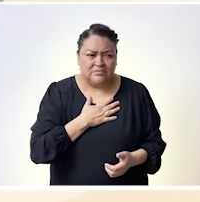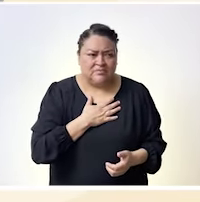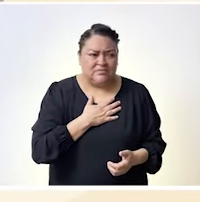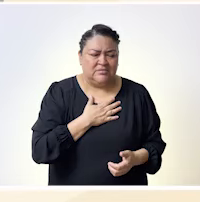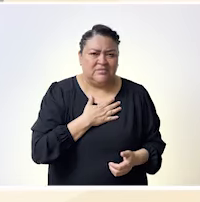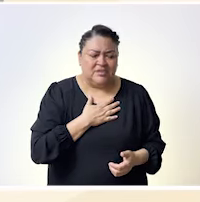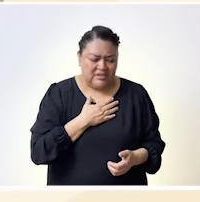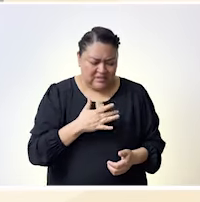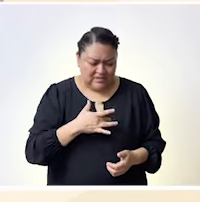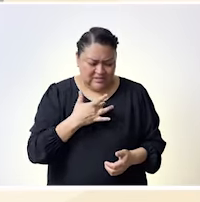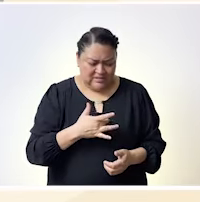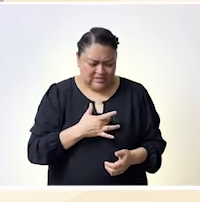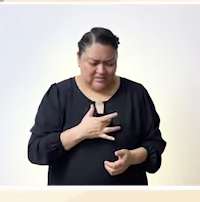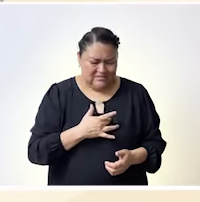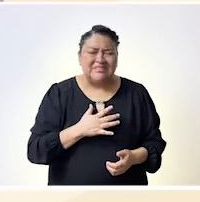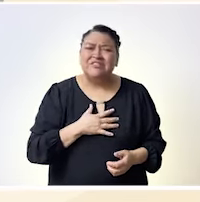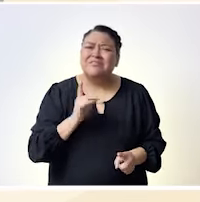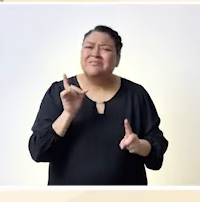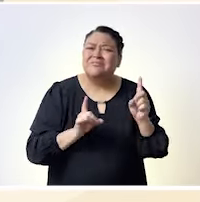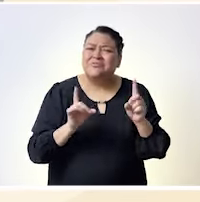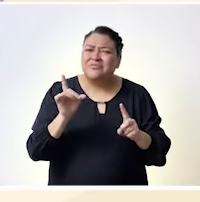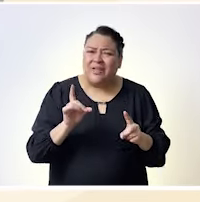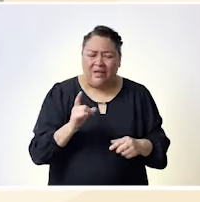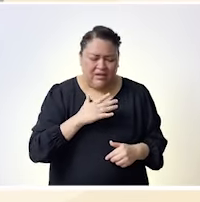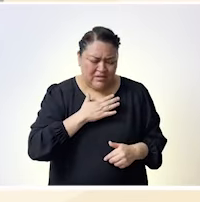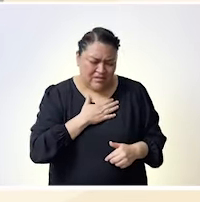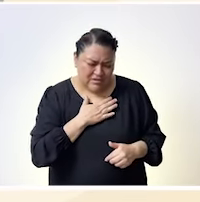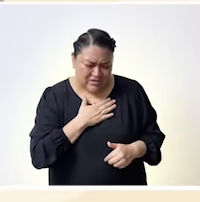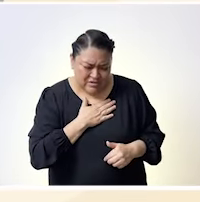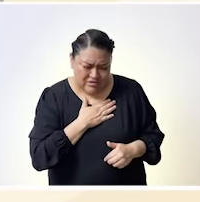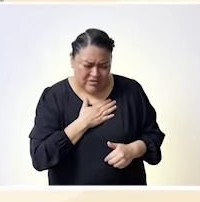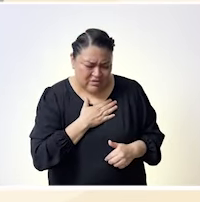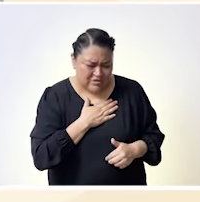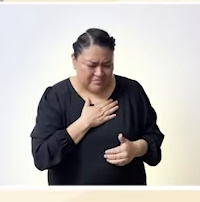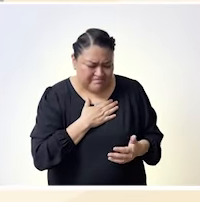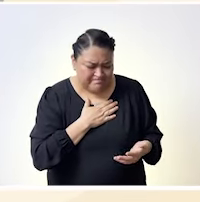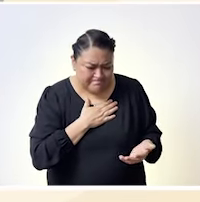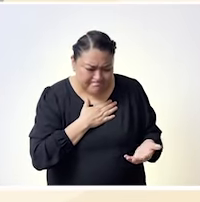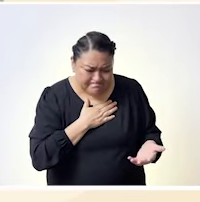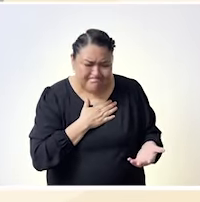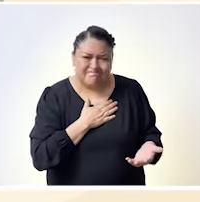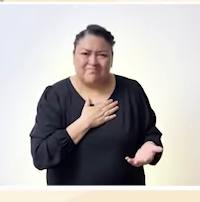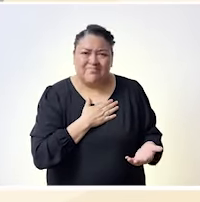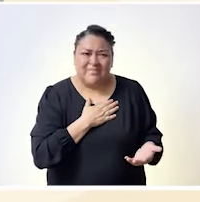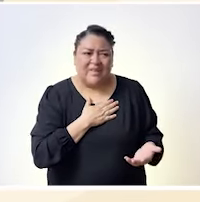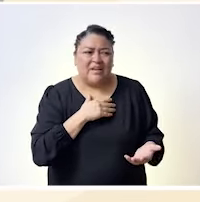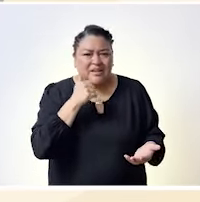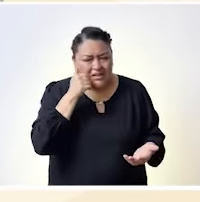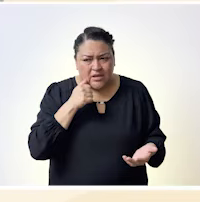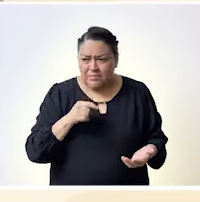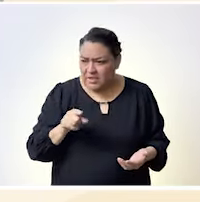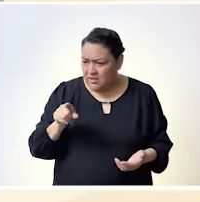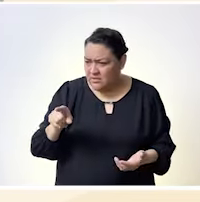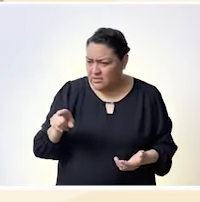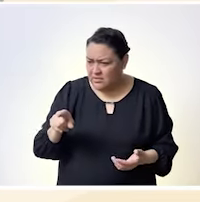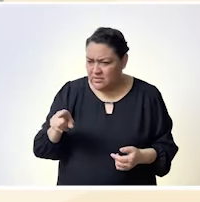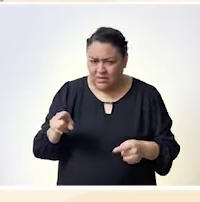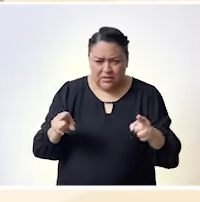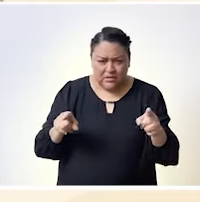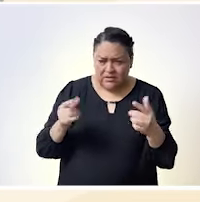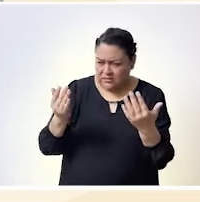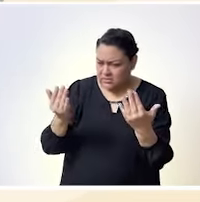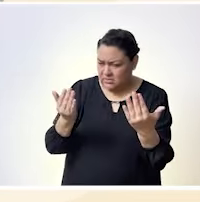te preguntan si quieres no quieres no te preguntan si eso es lo que deseas no